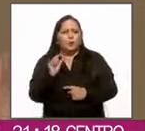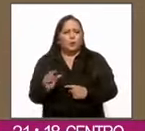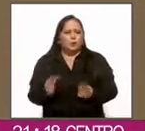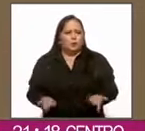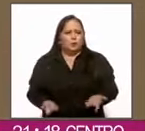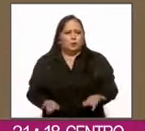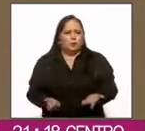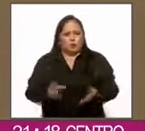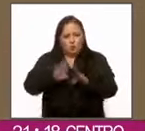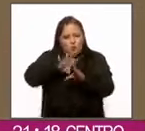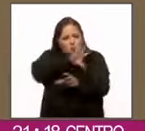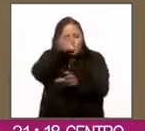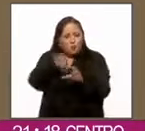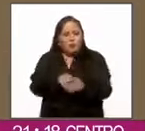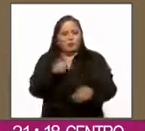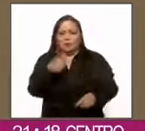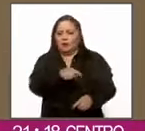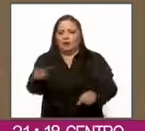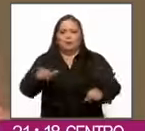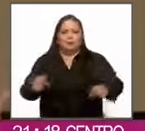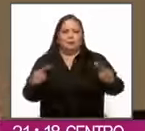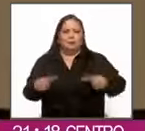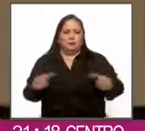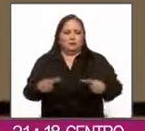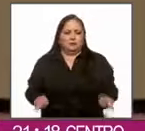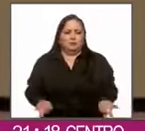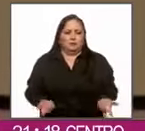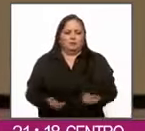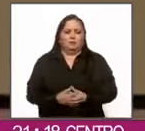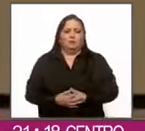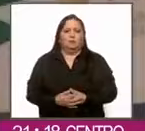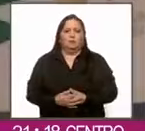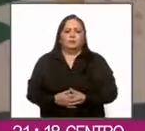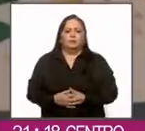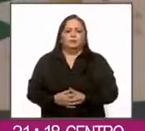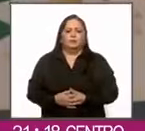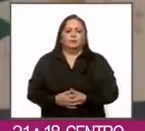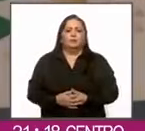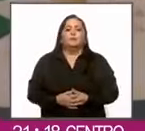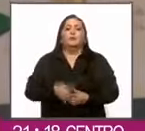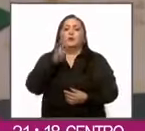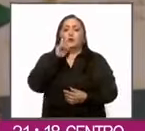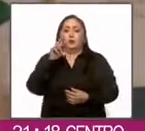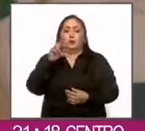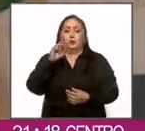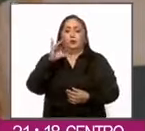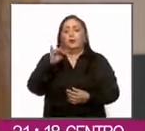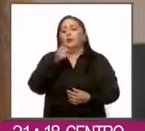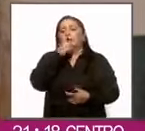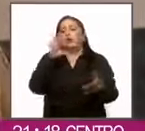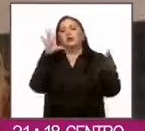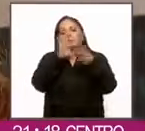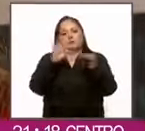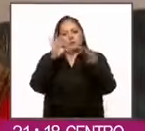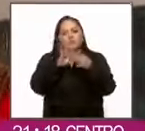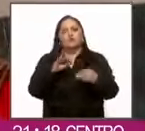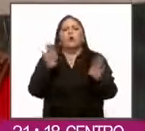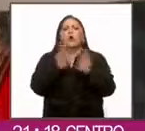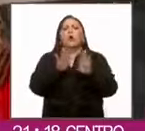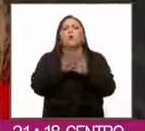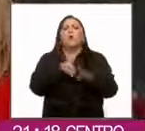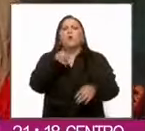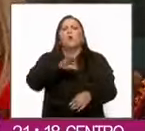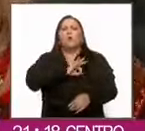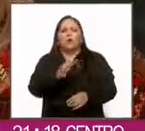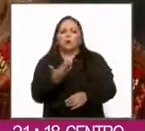en forma íntegra a nuestra gente casi su remesa. Rocío Mejía explicó a Once Noticias cómo se